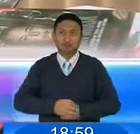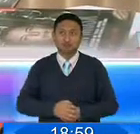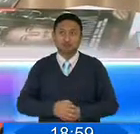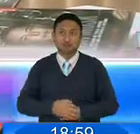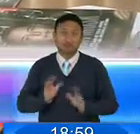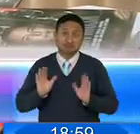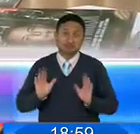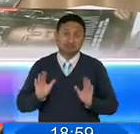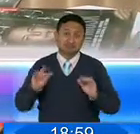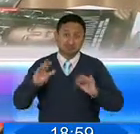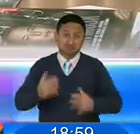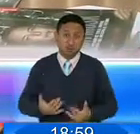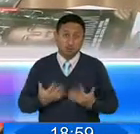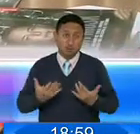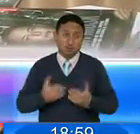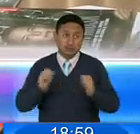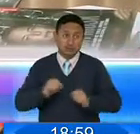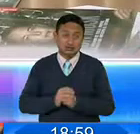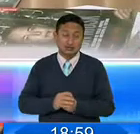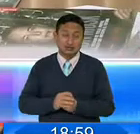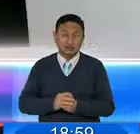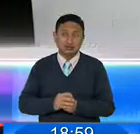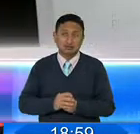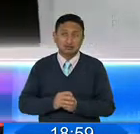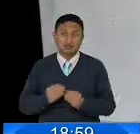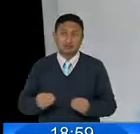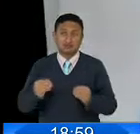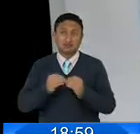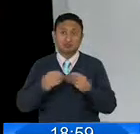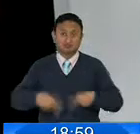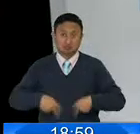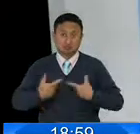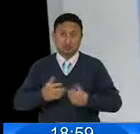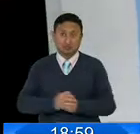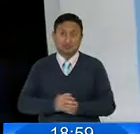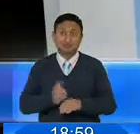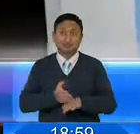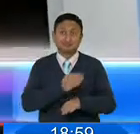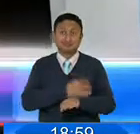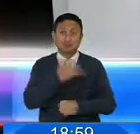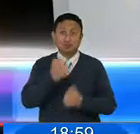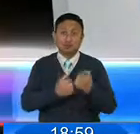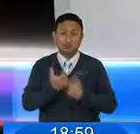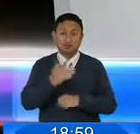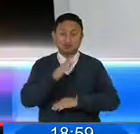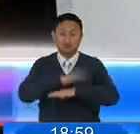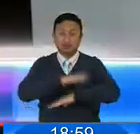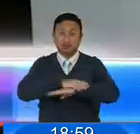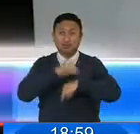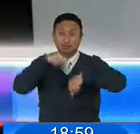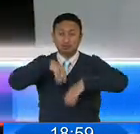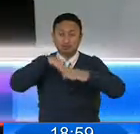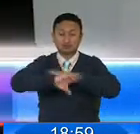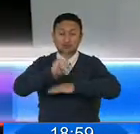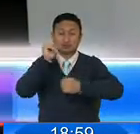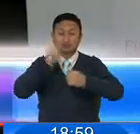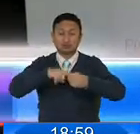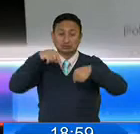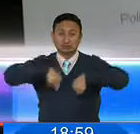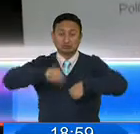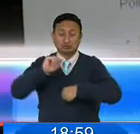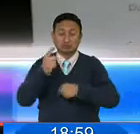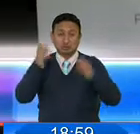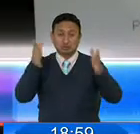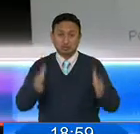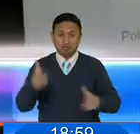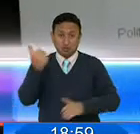opción, tener una esperanza más de vida. Tras los problemas que presentó la plataforma para la inscripción de adultos mayores en la fase uno